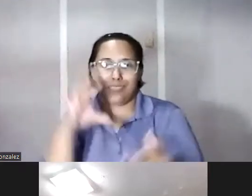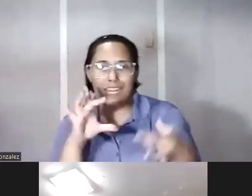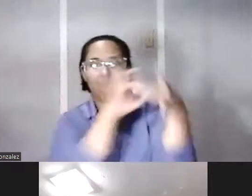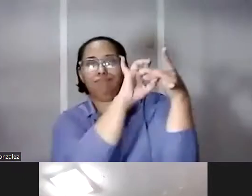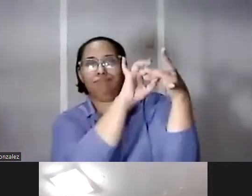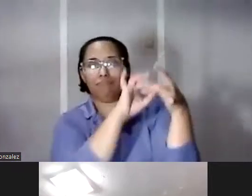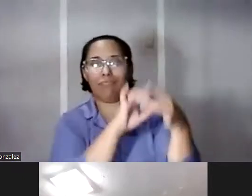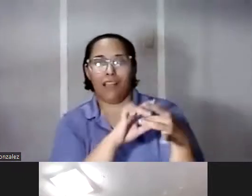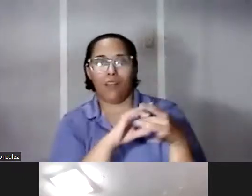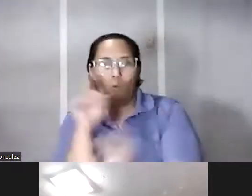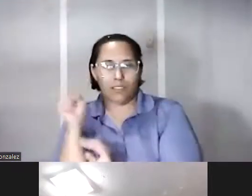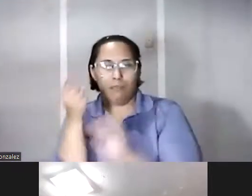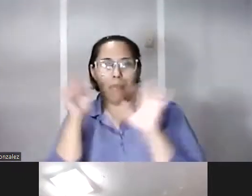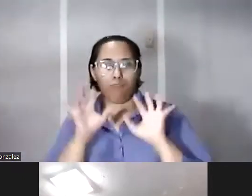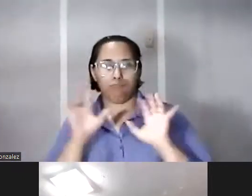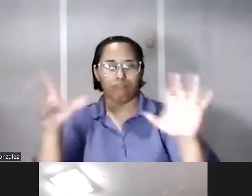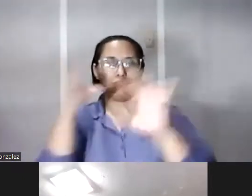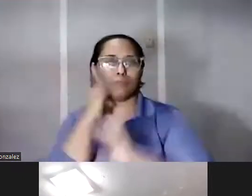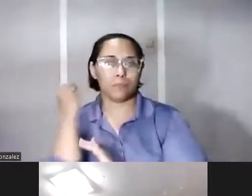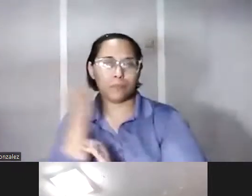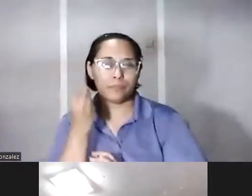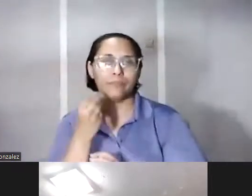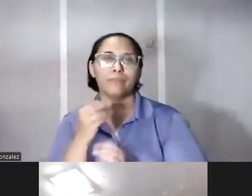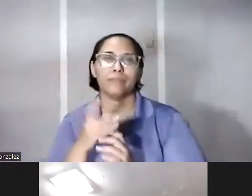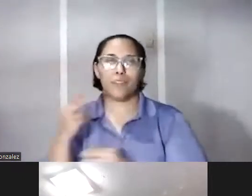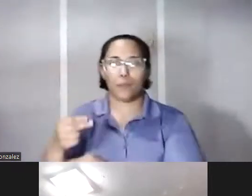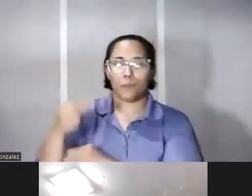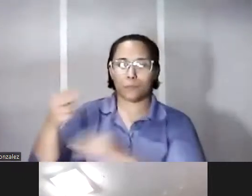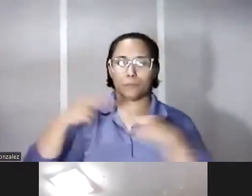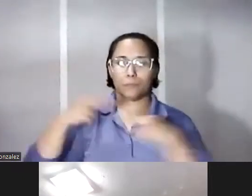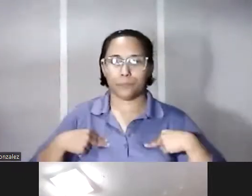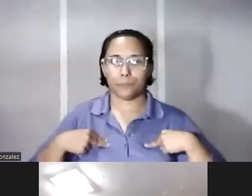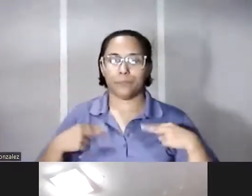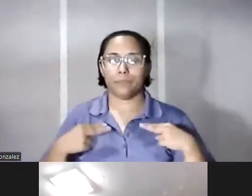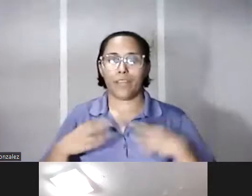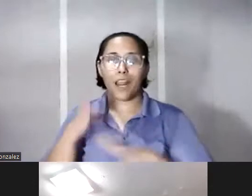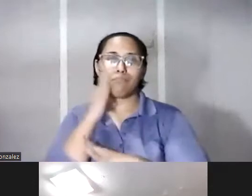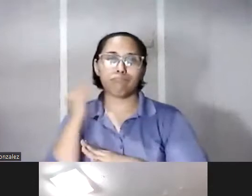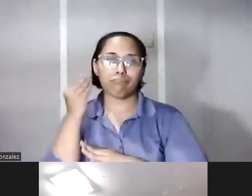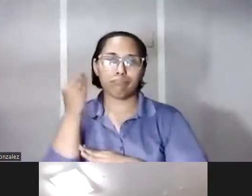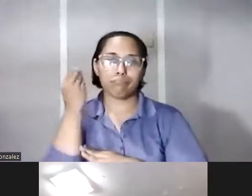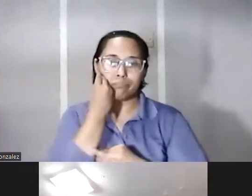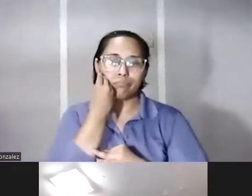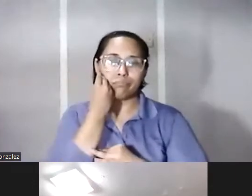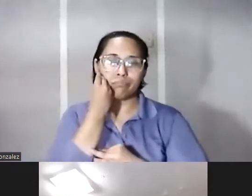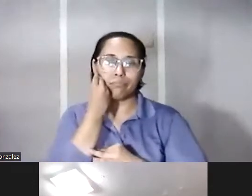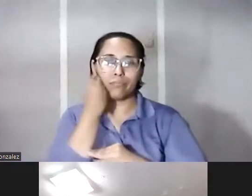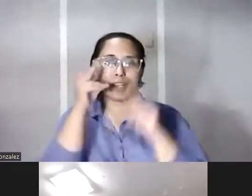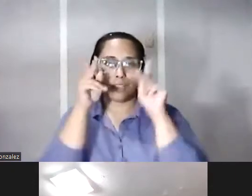estadio la primera etapa de la humanidad que es la experiencia de una persona